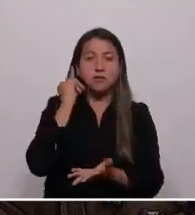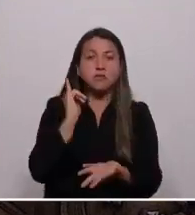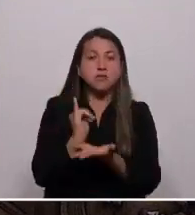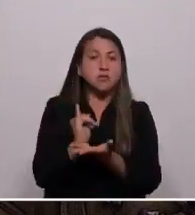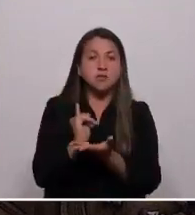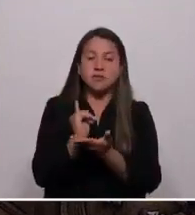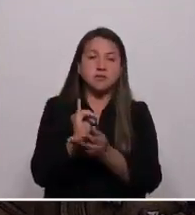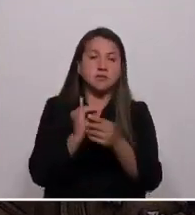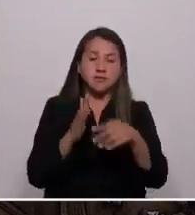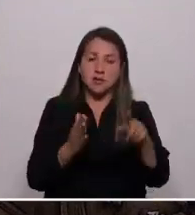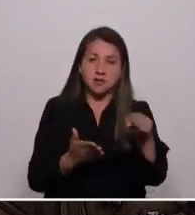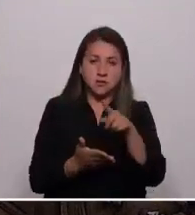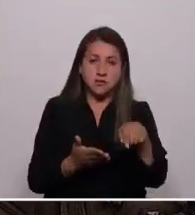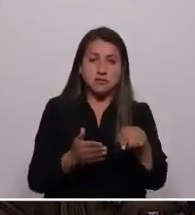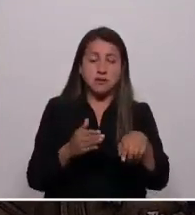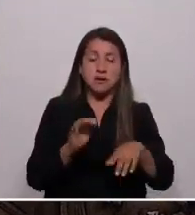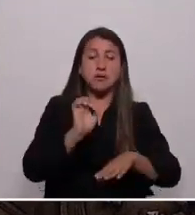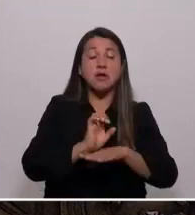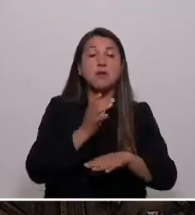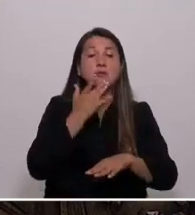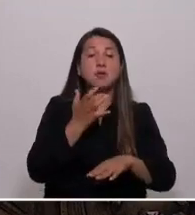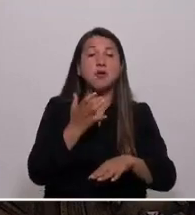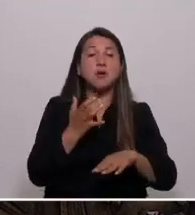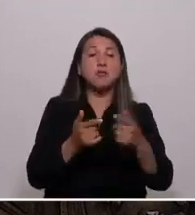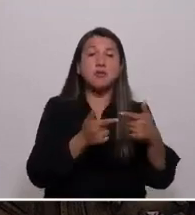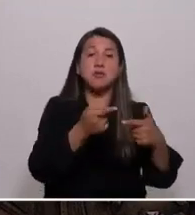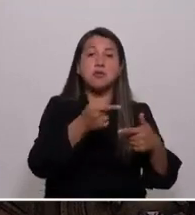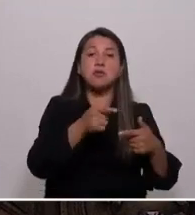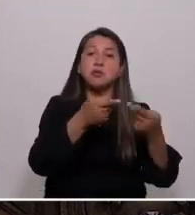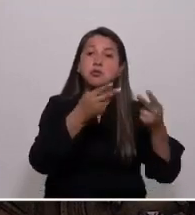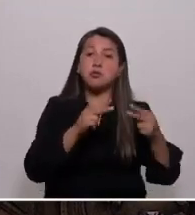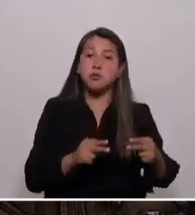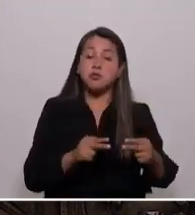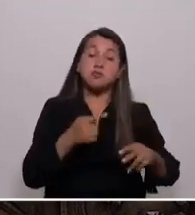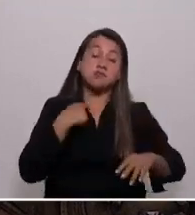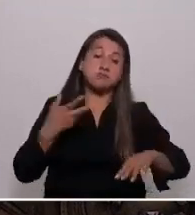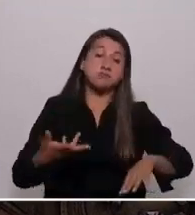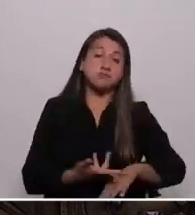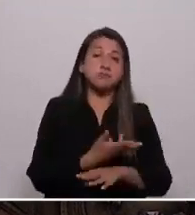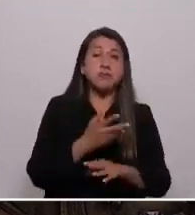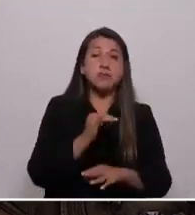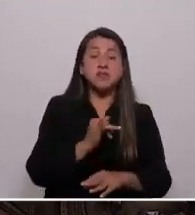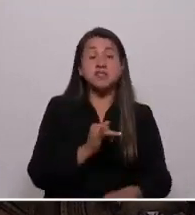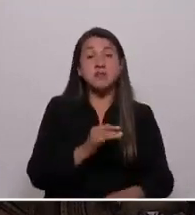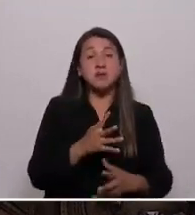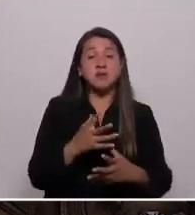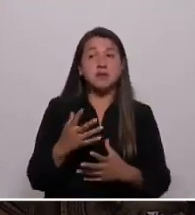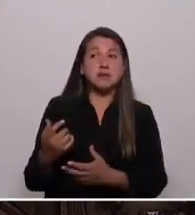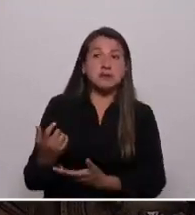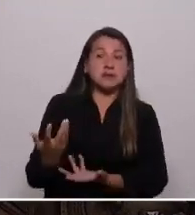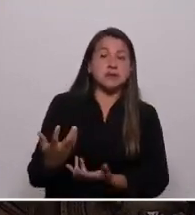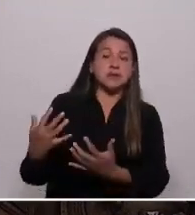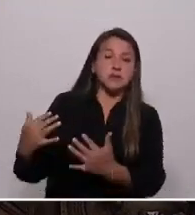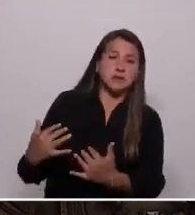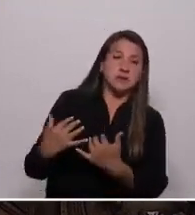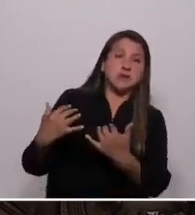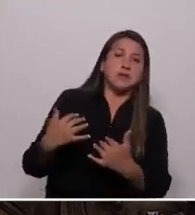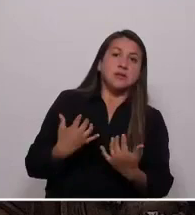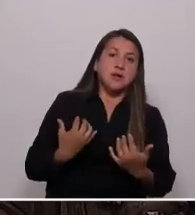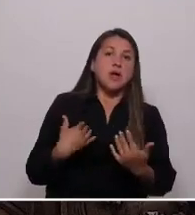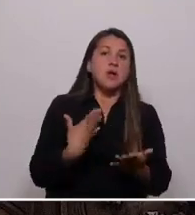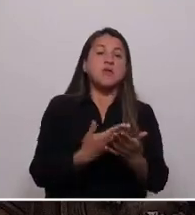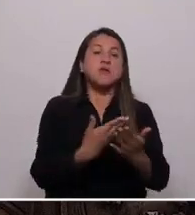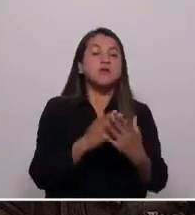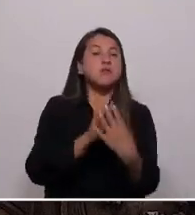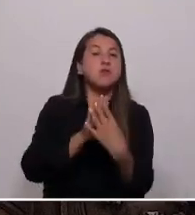controlada por la autoridad política de turno, que en demasiadas oportunidades cede ante presiones de poder que se benefician de un